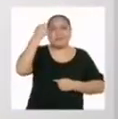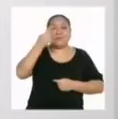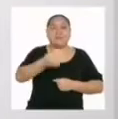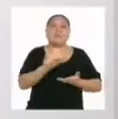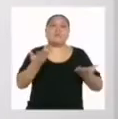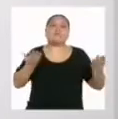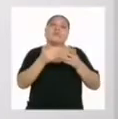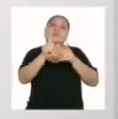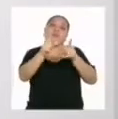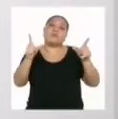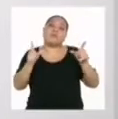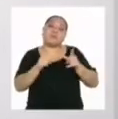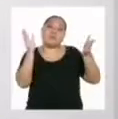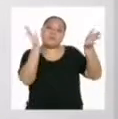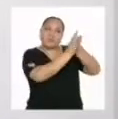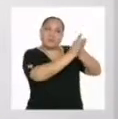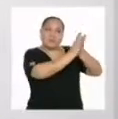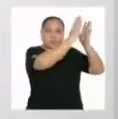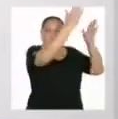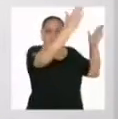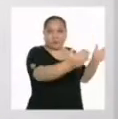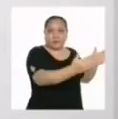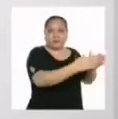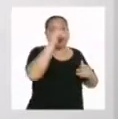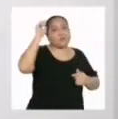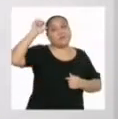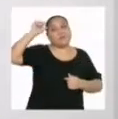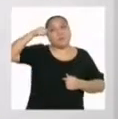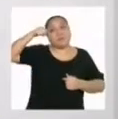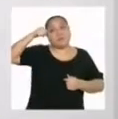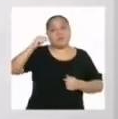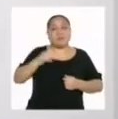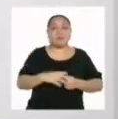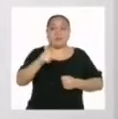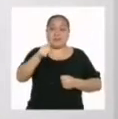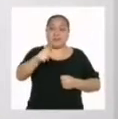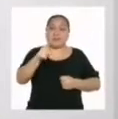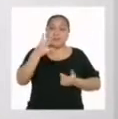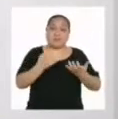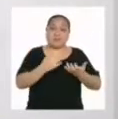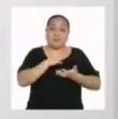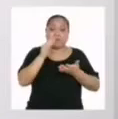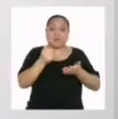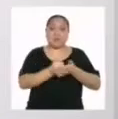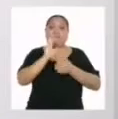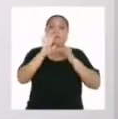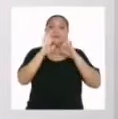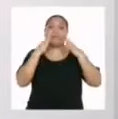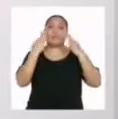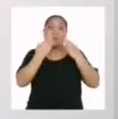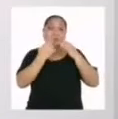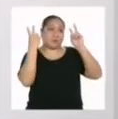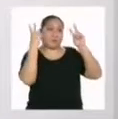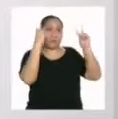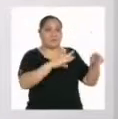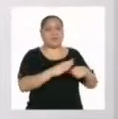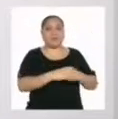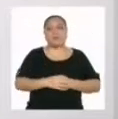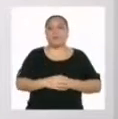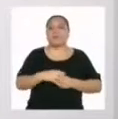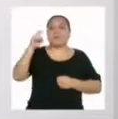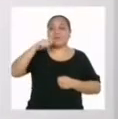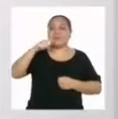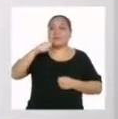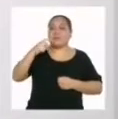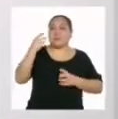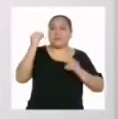en el lugar donde lo pondrás. Recuerda que quieres que toda tu familia lo vea. Así que